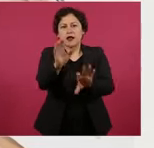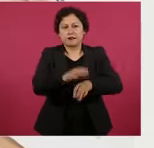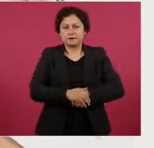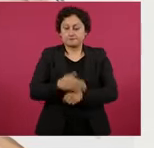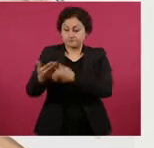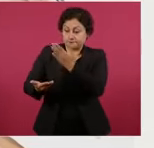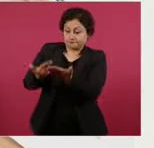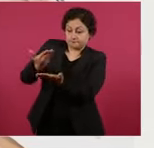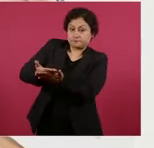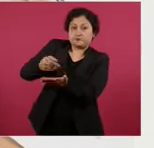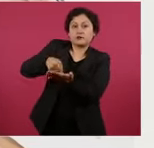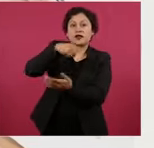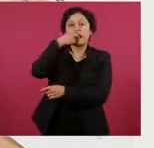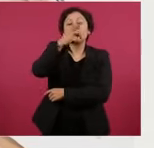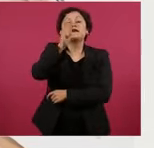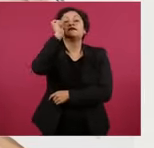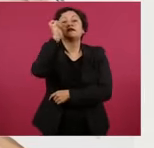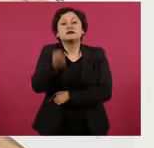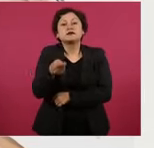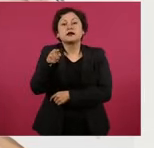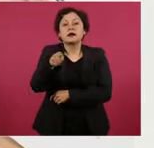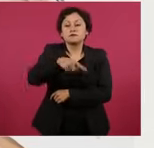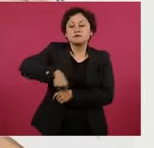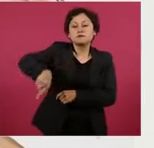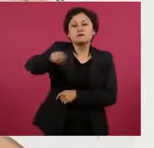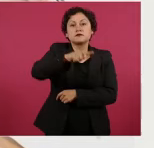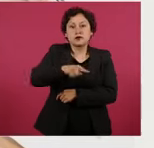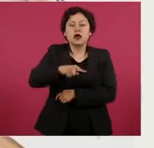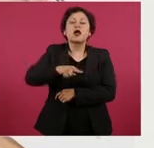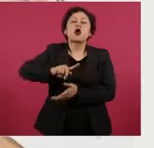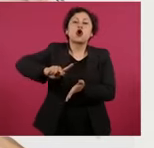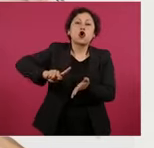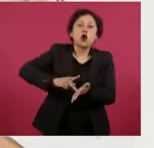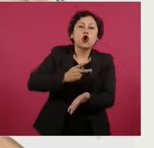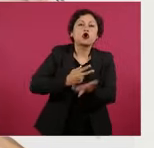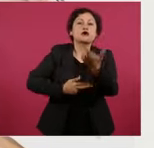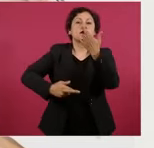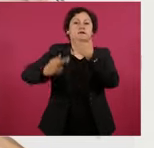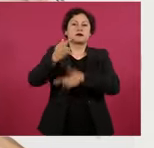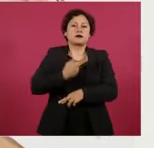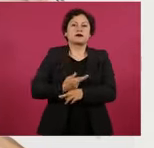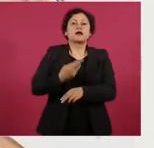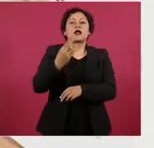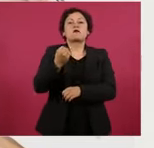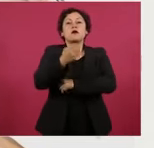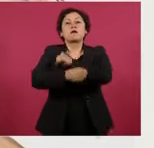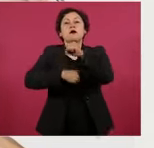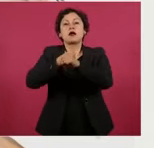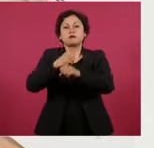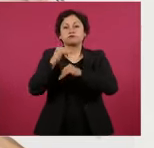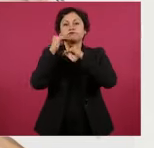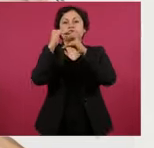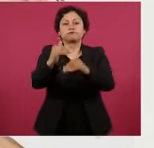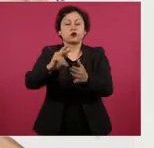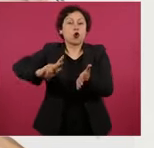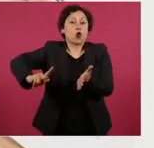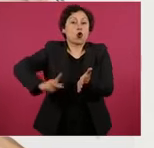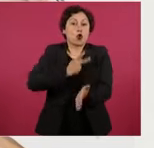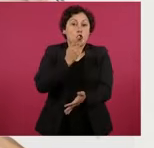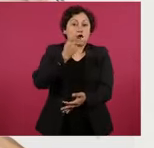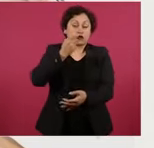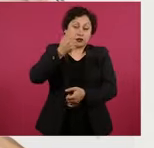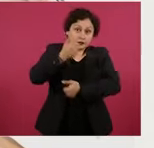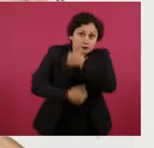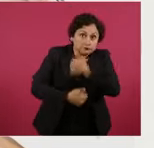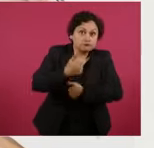los jueces y los magistrados vuelvan a la boleta. El pueblo de México nuevamente va a decidir si han desempeñado